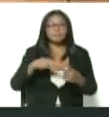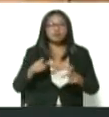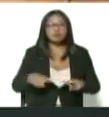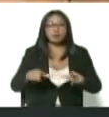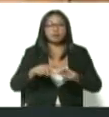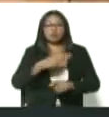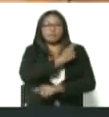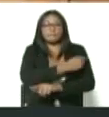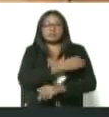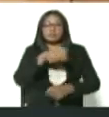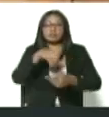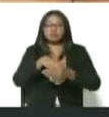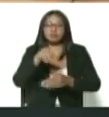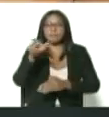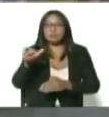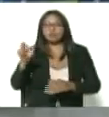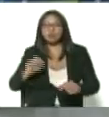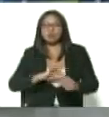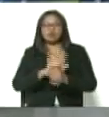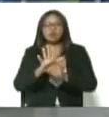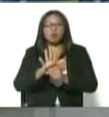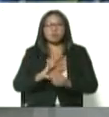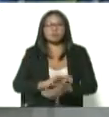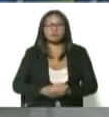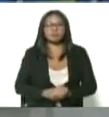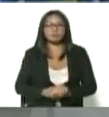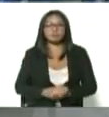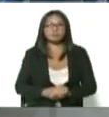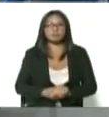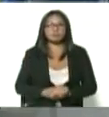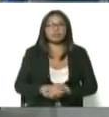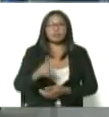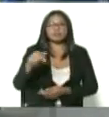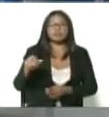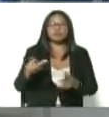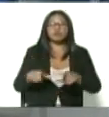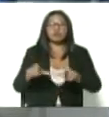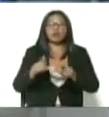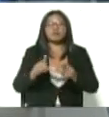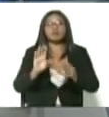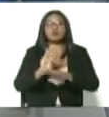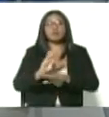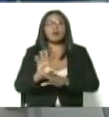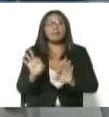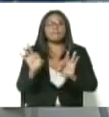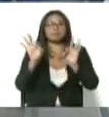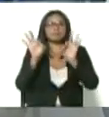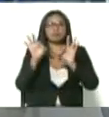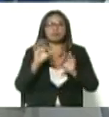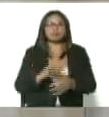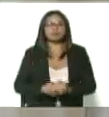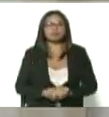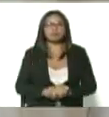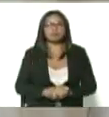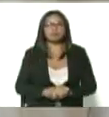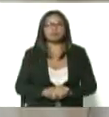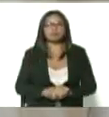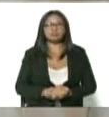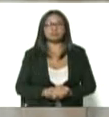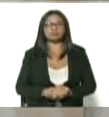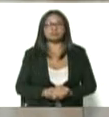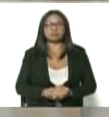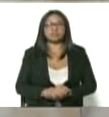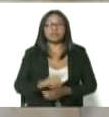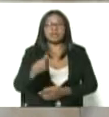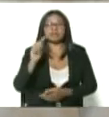hospitalización para pacientes COVID-19 y las unidades de cuidados intensivos y esa es las